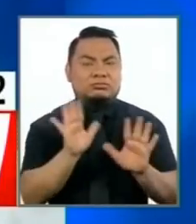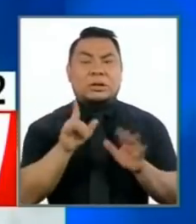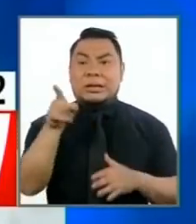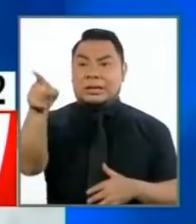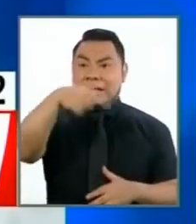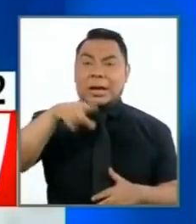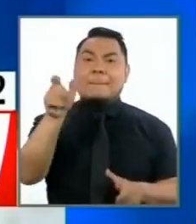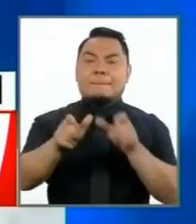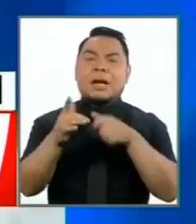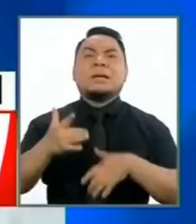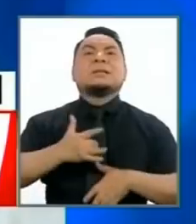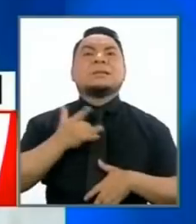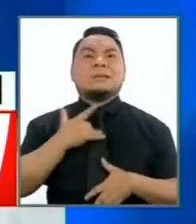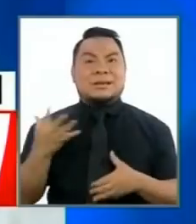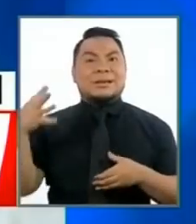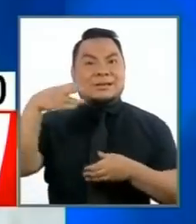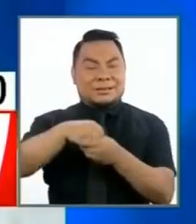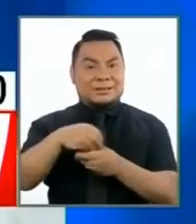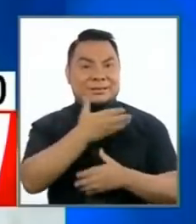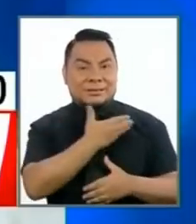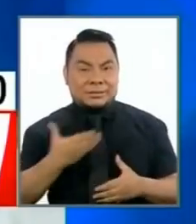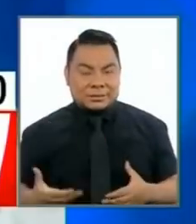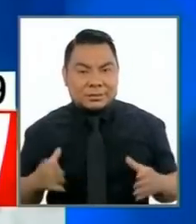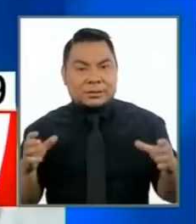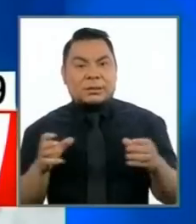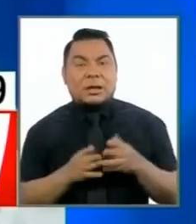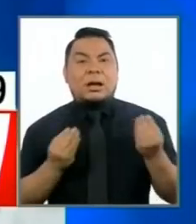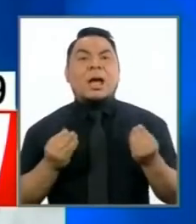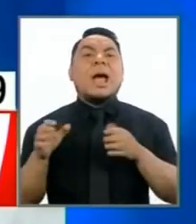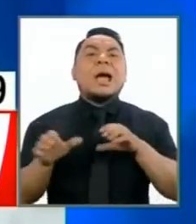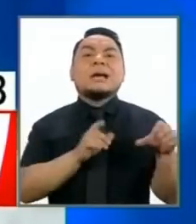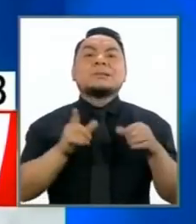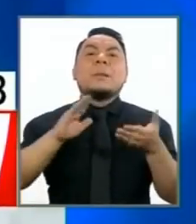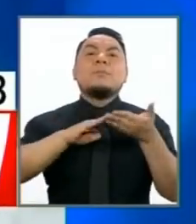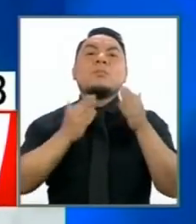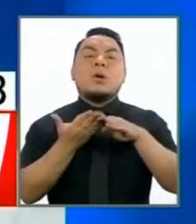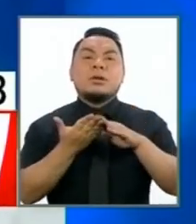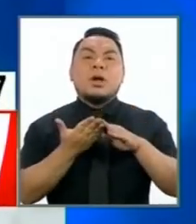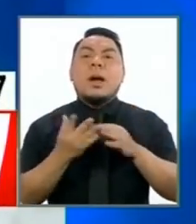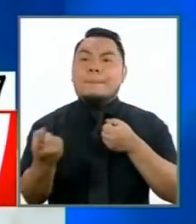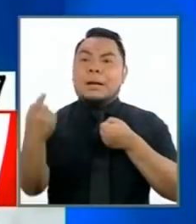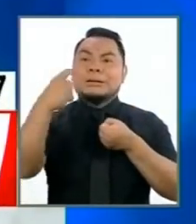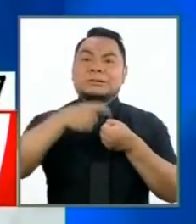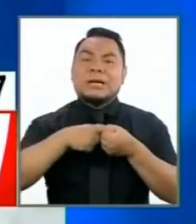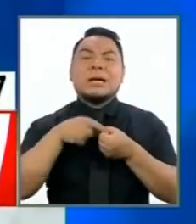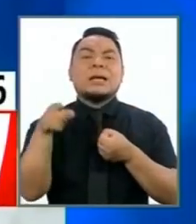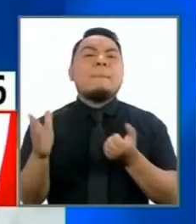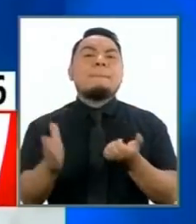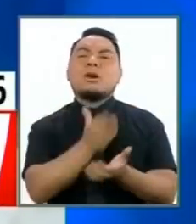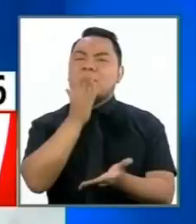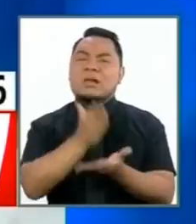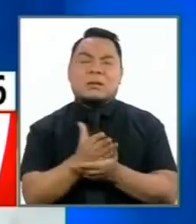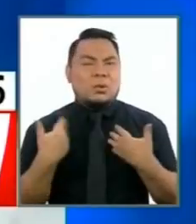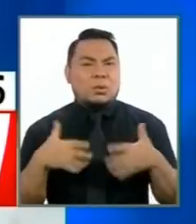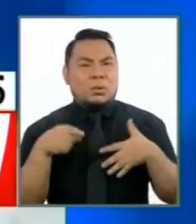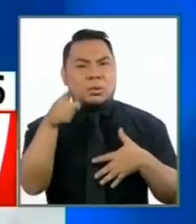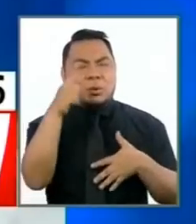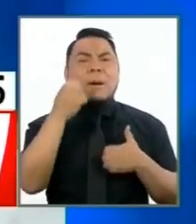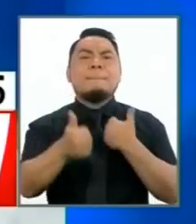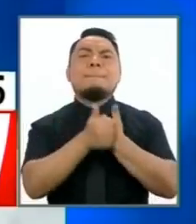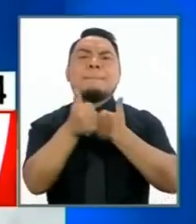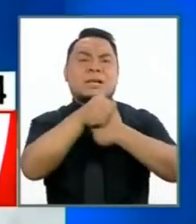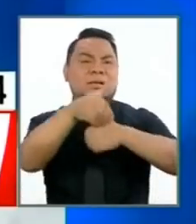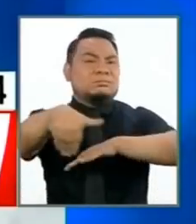sienta identificado con el Estado, hay que hacer que el pueblo participe en este problema tan delicado de la seguridad